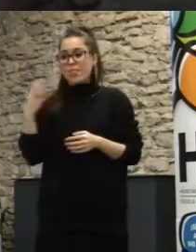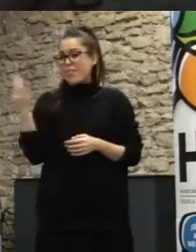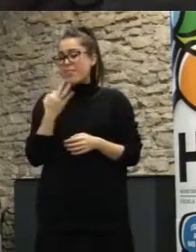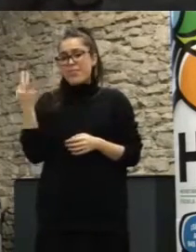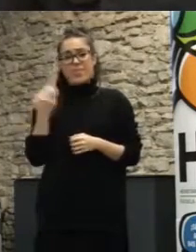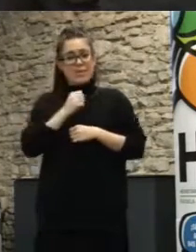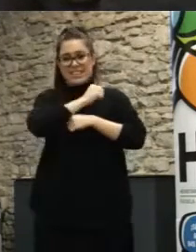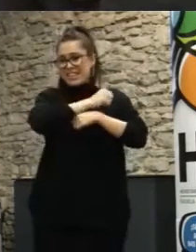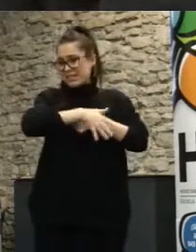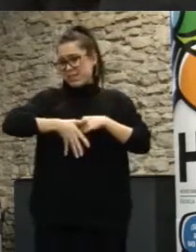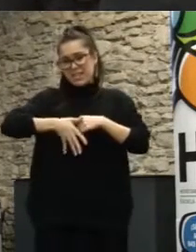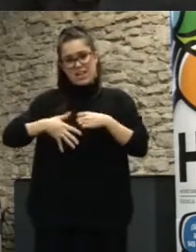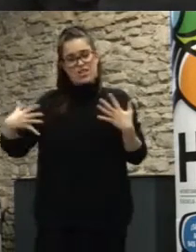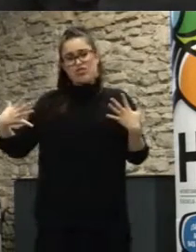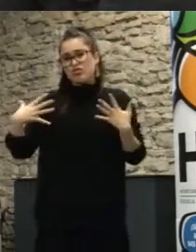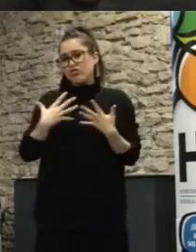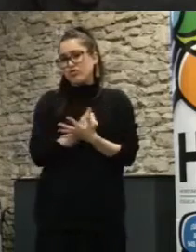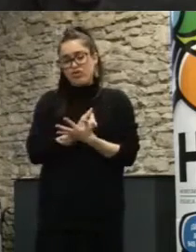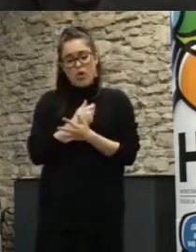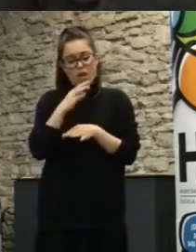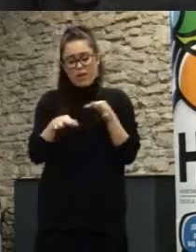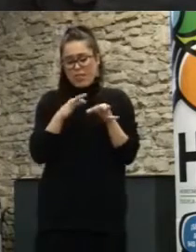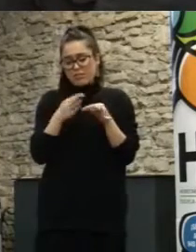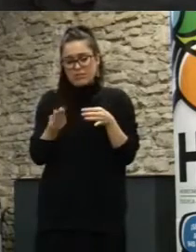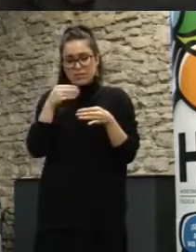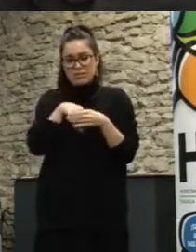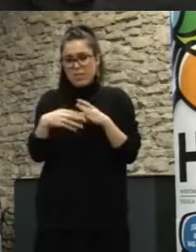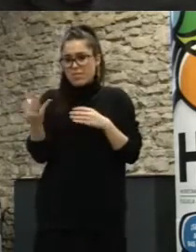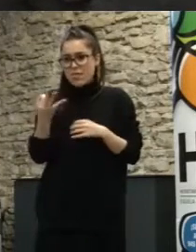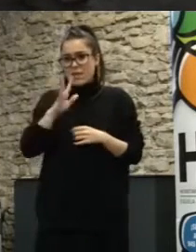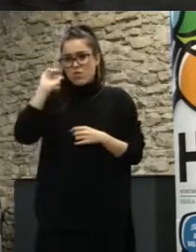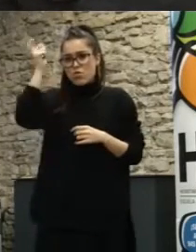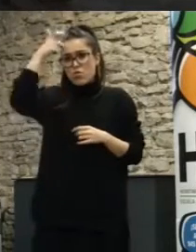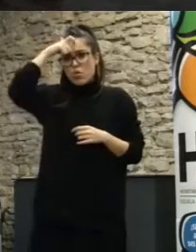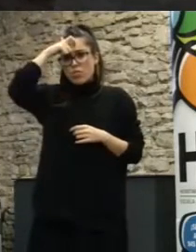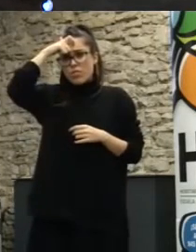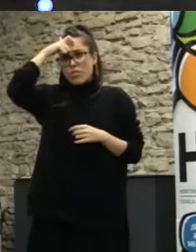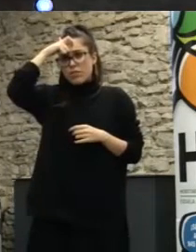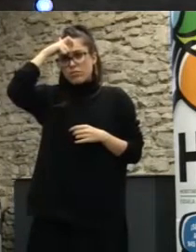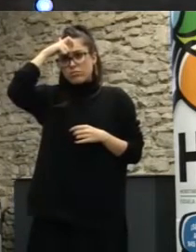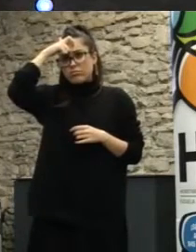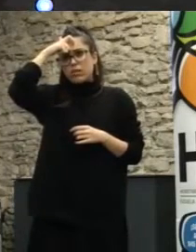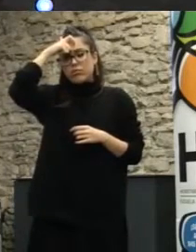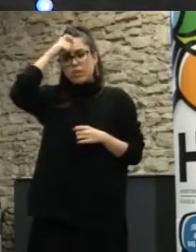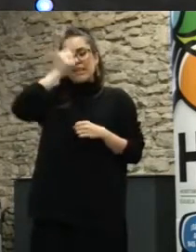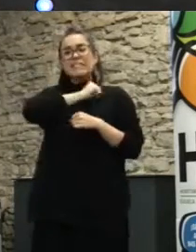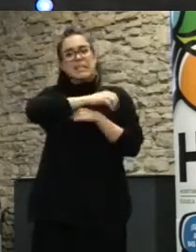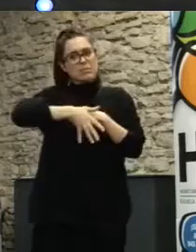organización, y debe ser un concepto plenamente transversal.